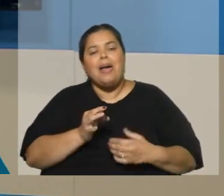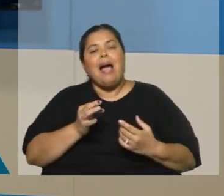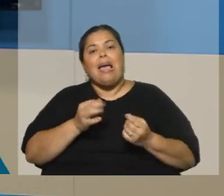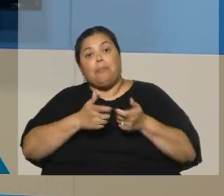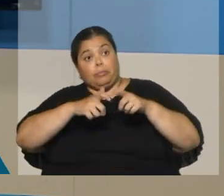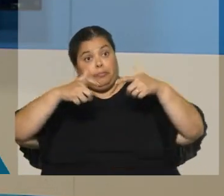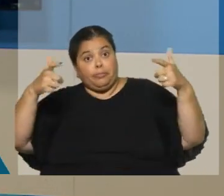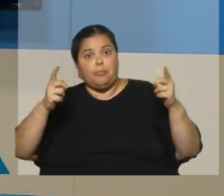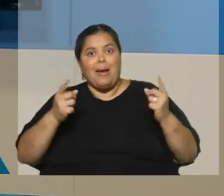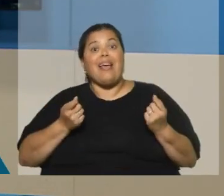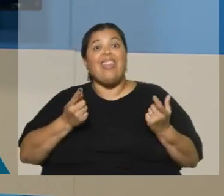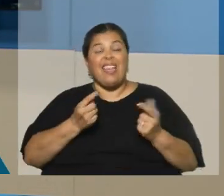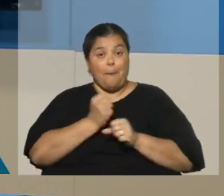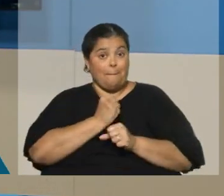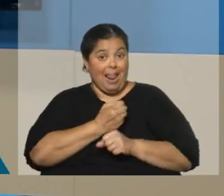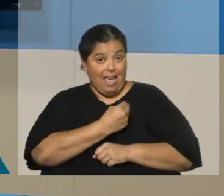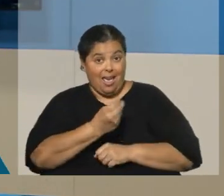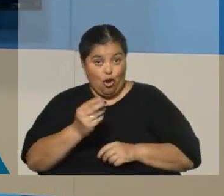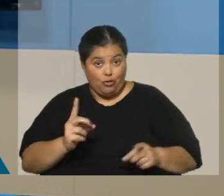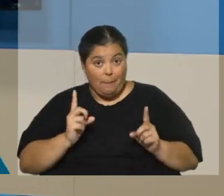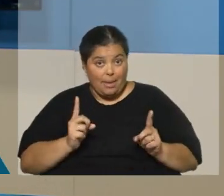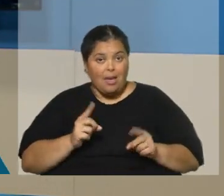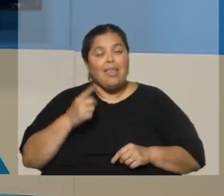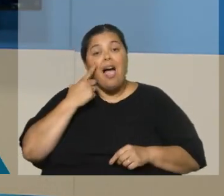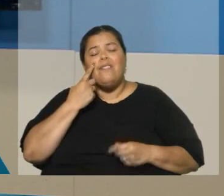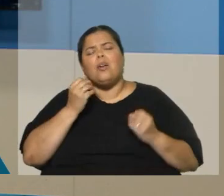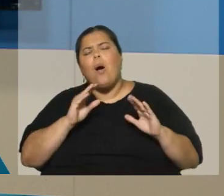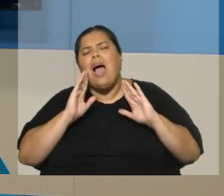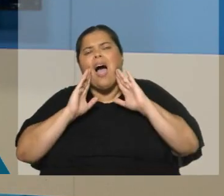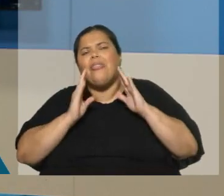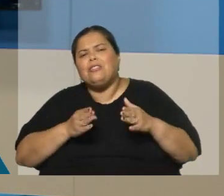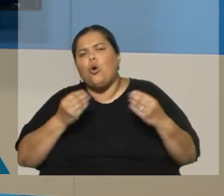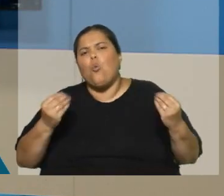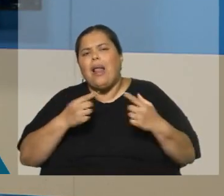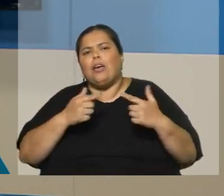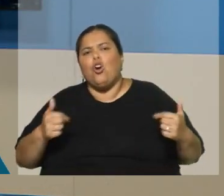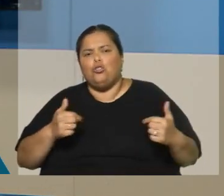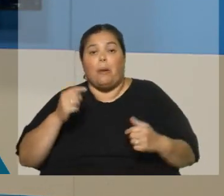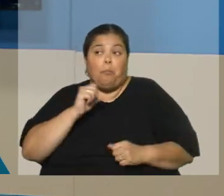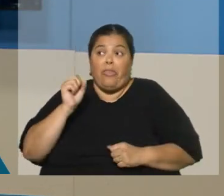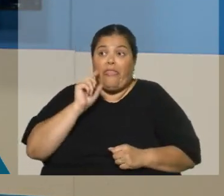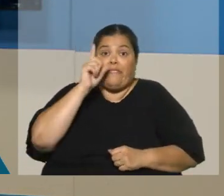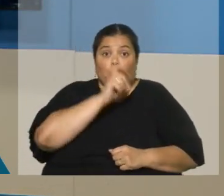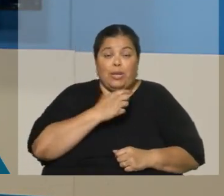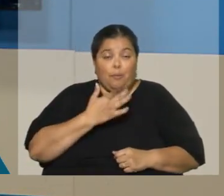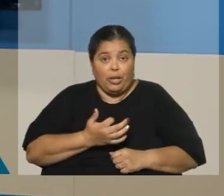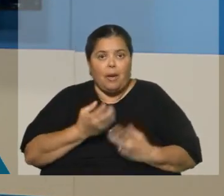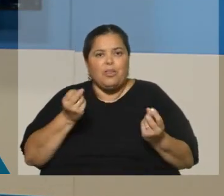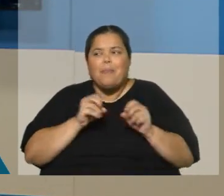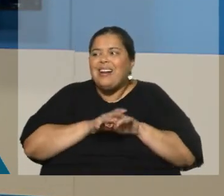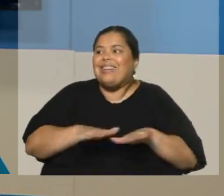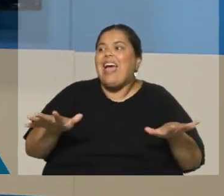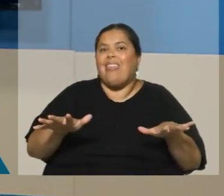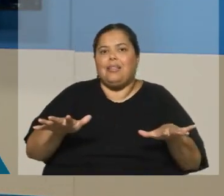crezcan, para que generen empleo y atentos a qué cosas que puedan ser una dificultad. Y tener redes, tener las redes